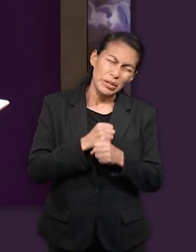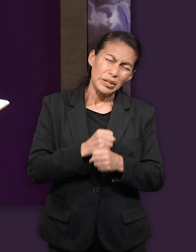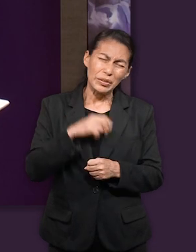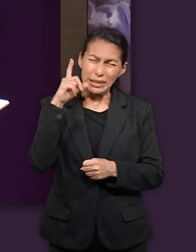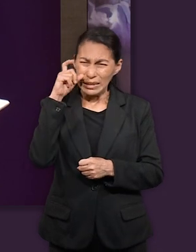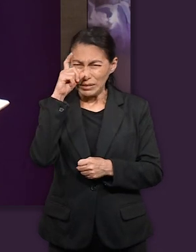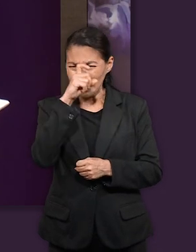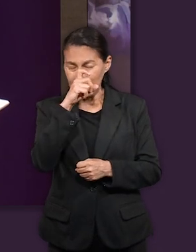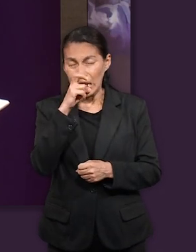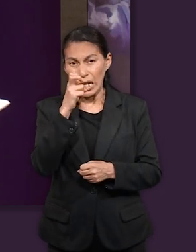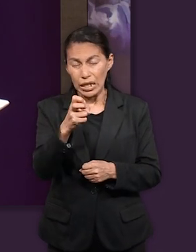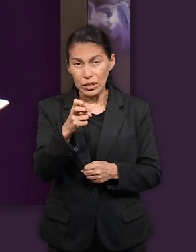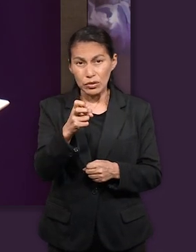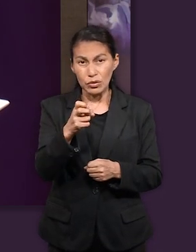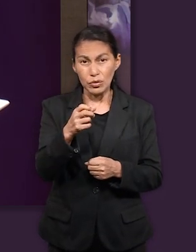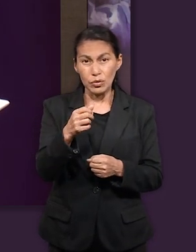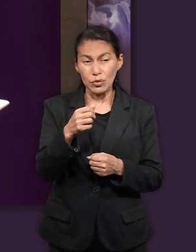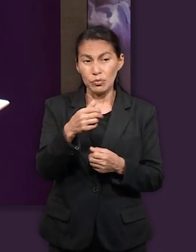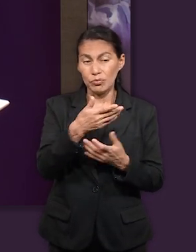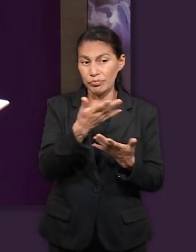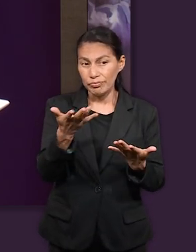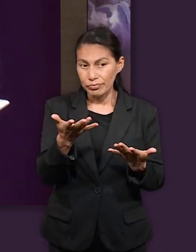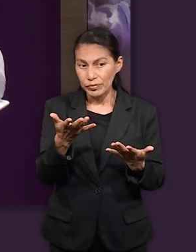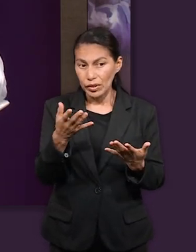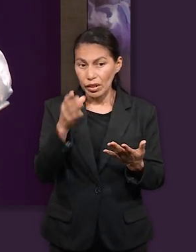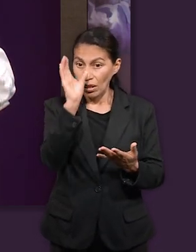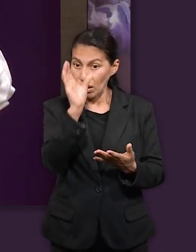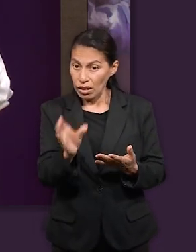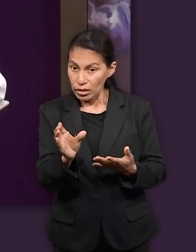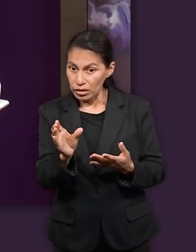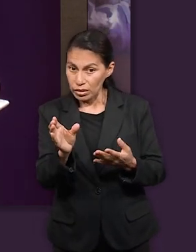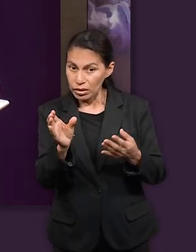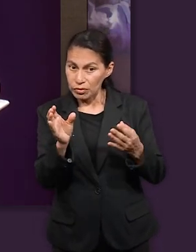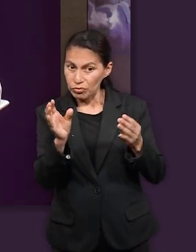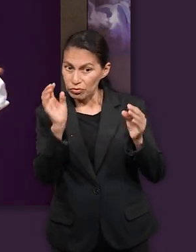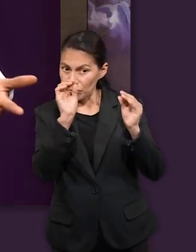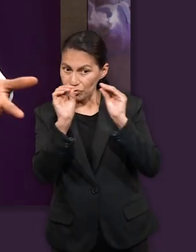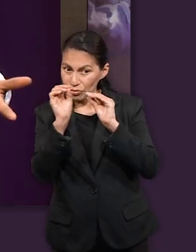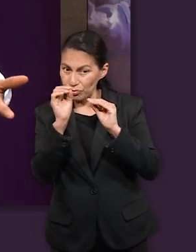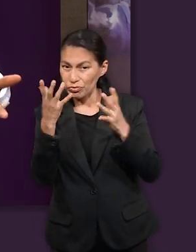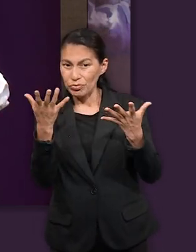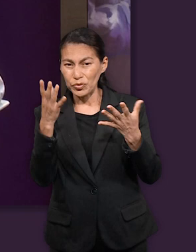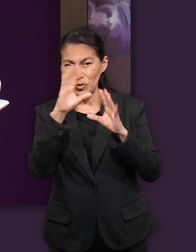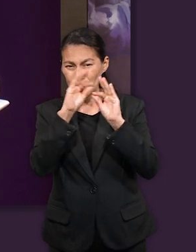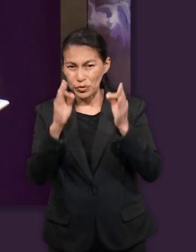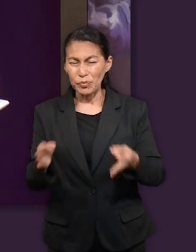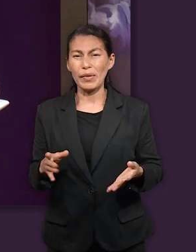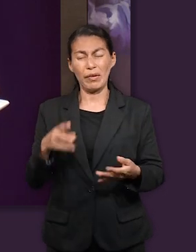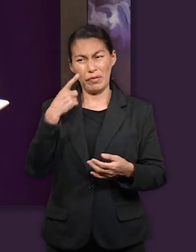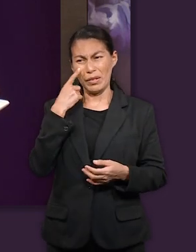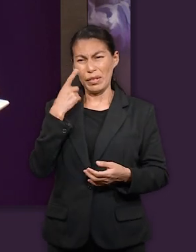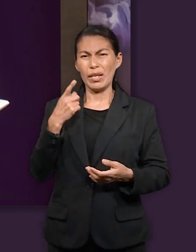dolor que tuvo que enfrentar ayudó a pulir su madurez para tener una responsabilidad tan grande que era ser un gobernador.